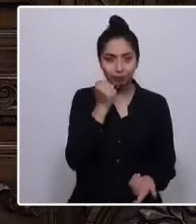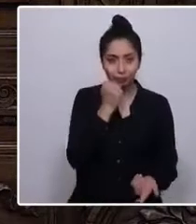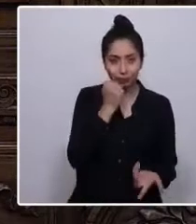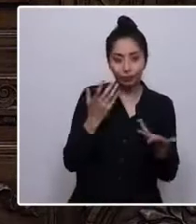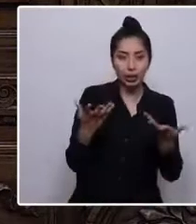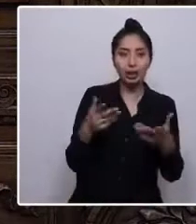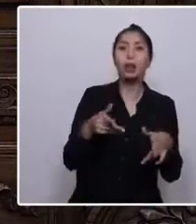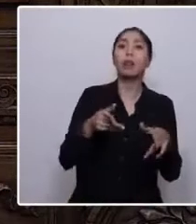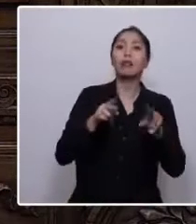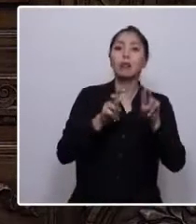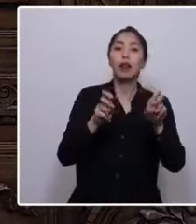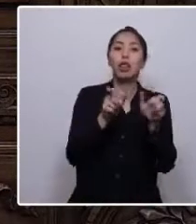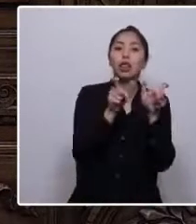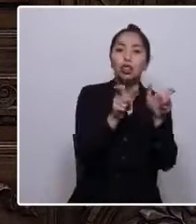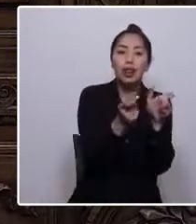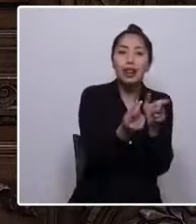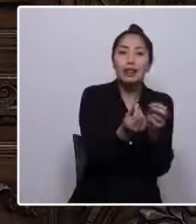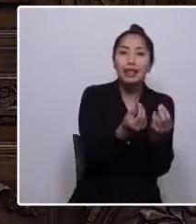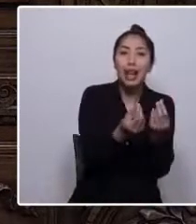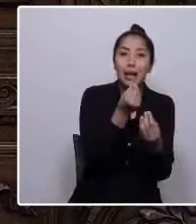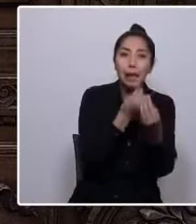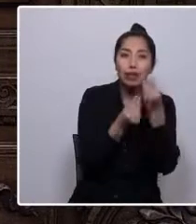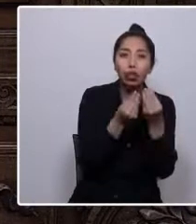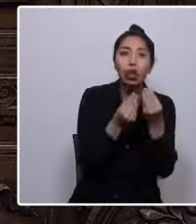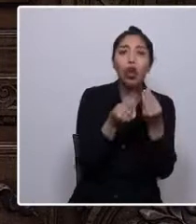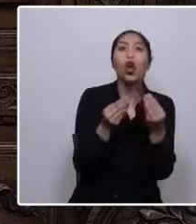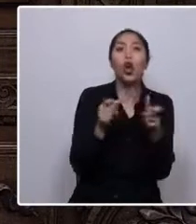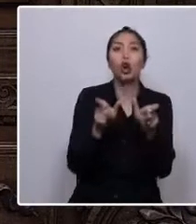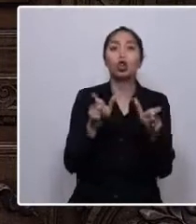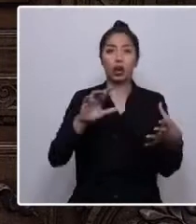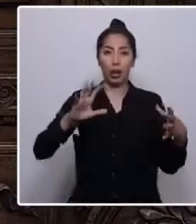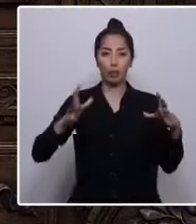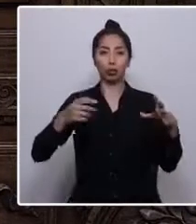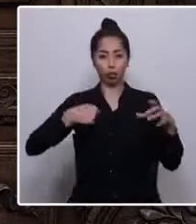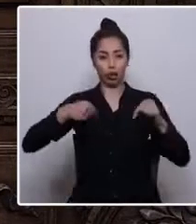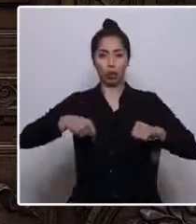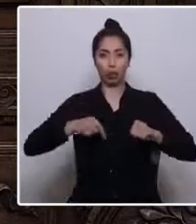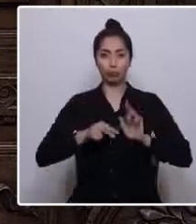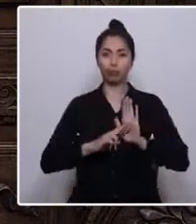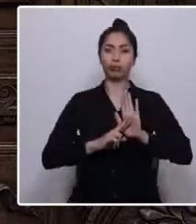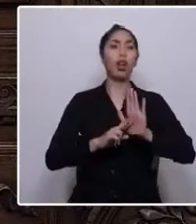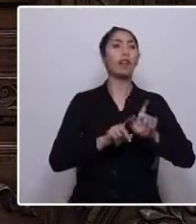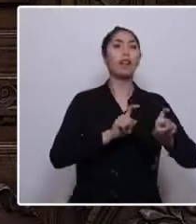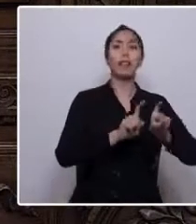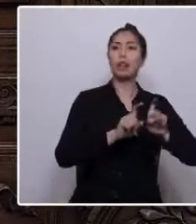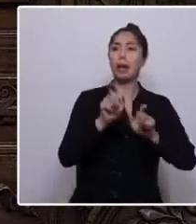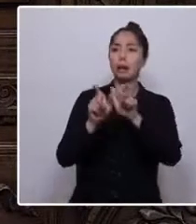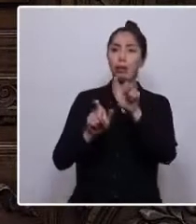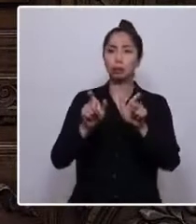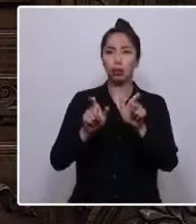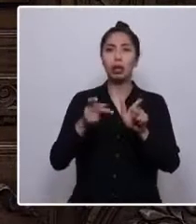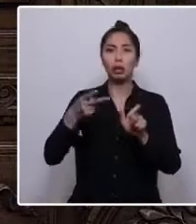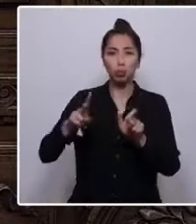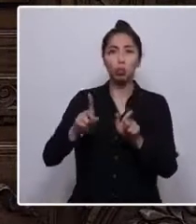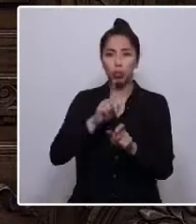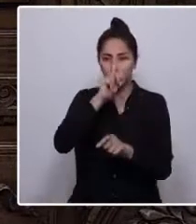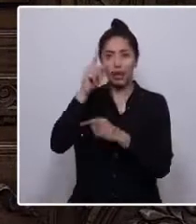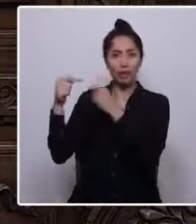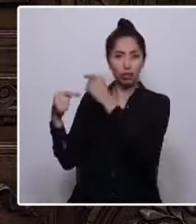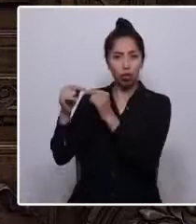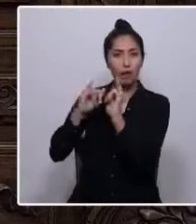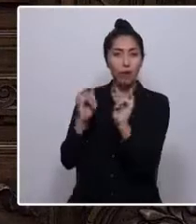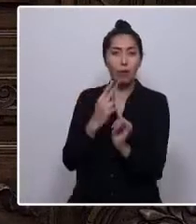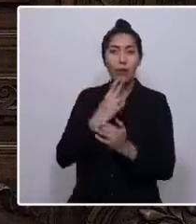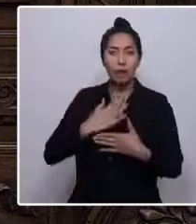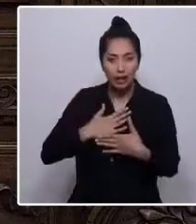agroindustria y a los monocultivos. Estoy aquí con las personas que defienden su cultura originaria, su identidad y forma de vida, que se resisten a la